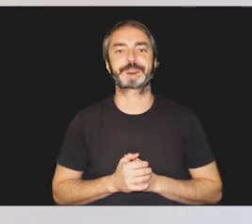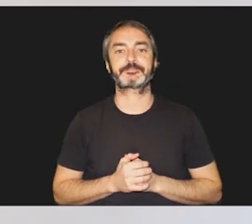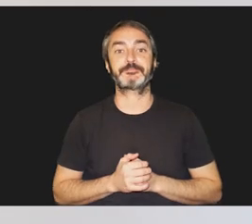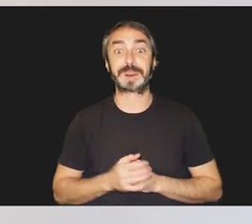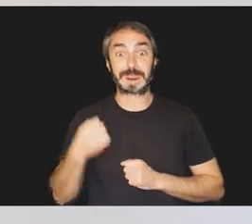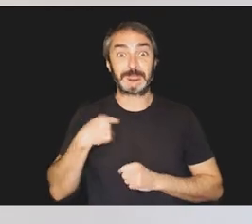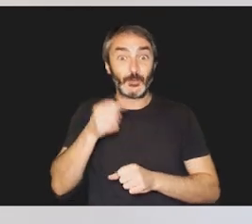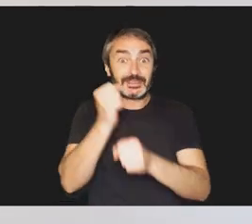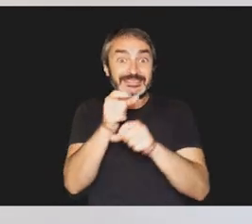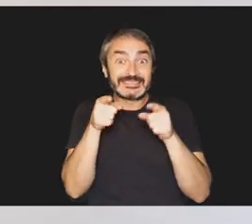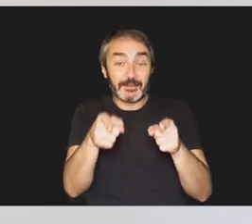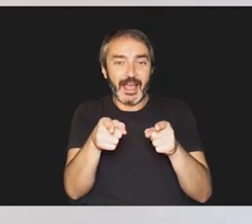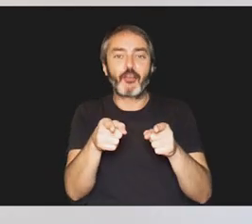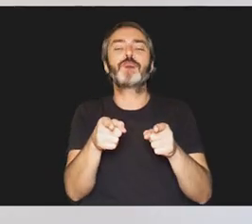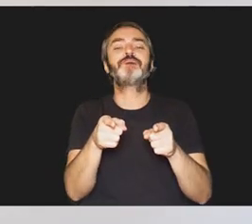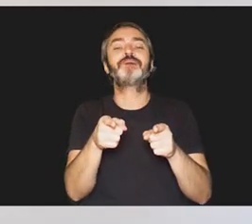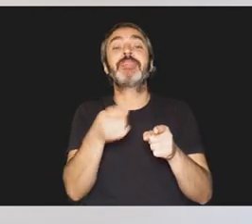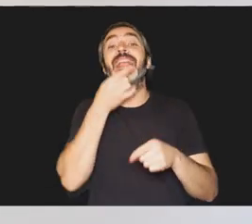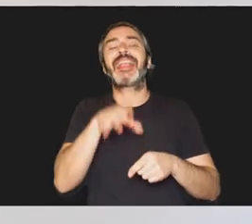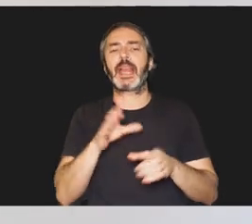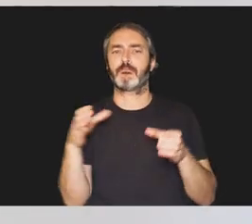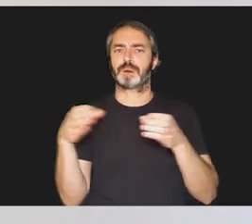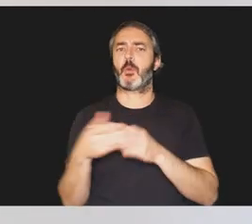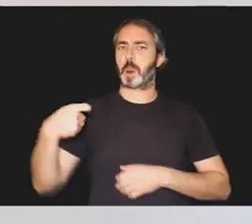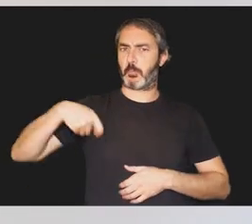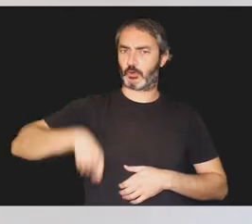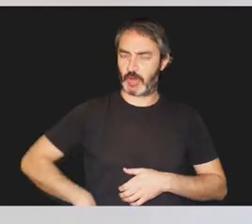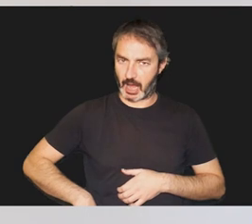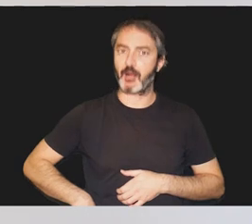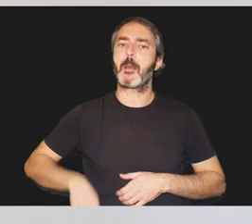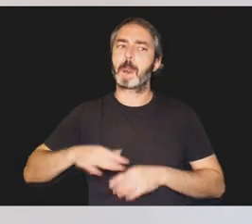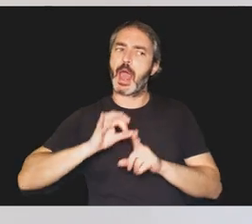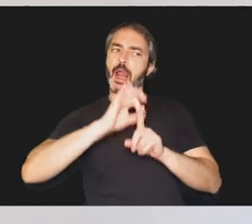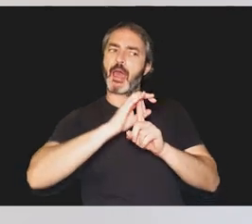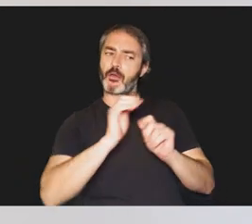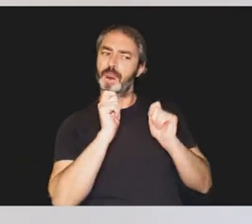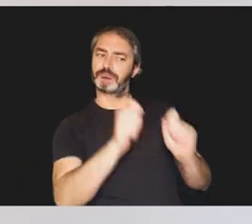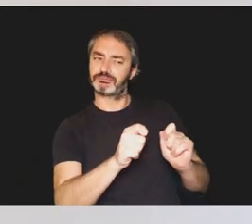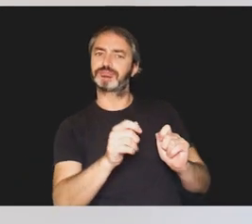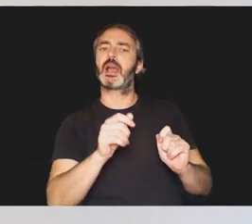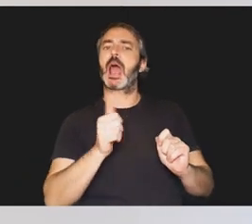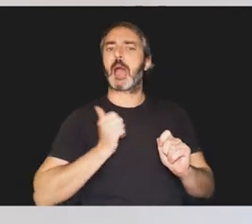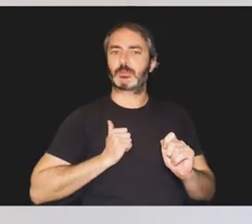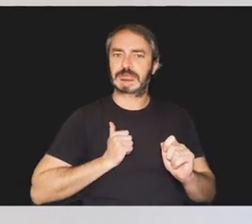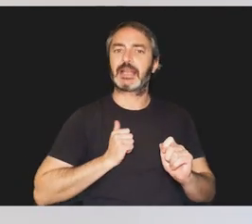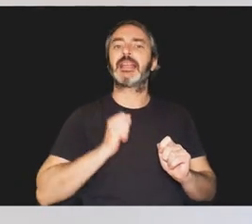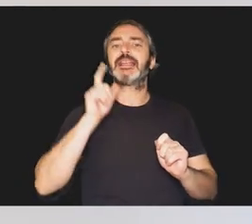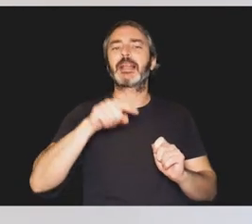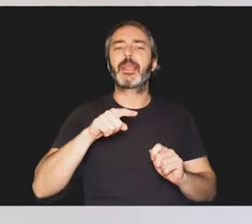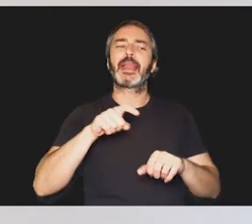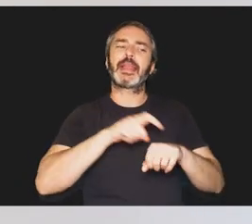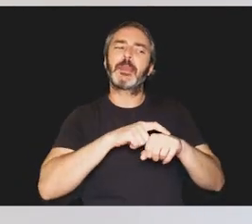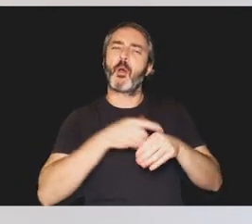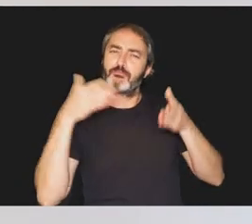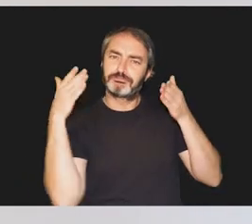Este trabajo lo realiza un equipo de profesionales que debe determinar el grado de aprovechamiento de los sentidos, así como el